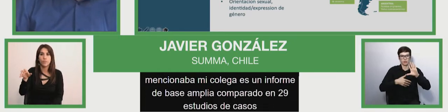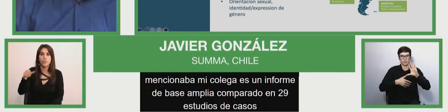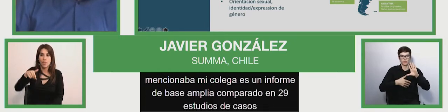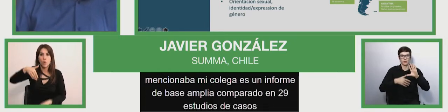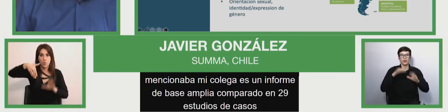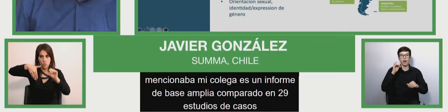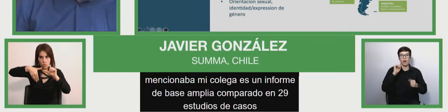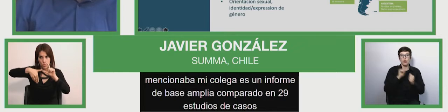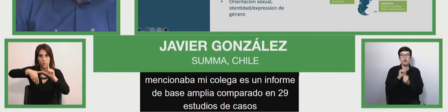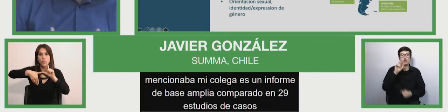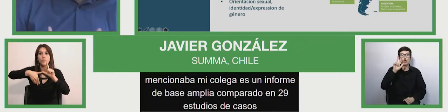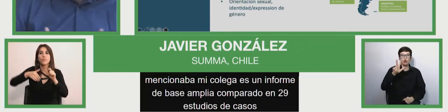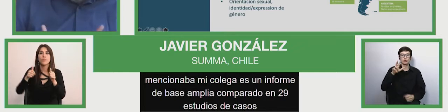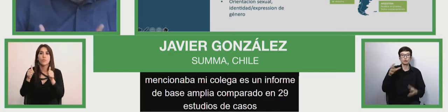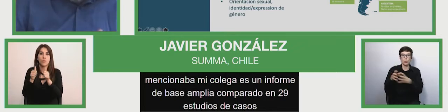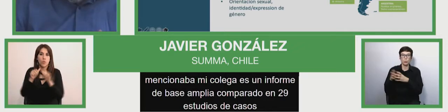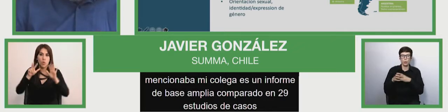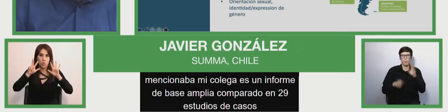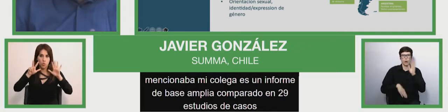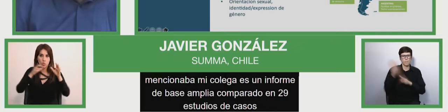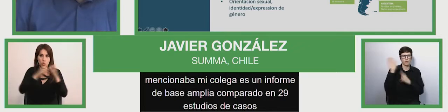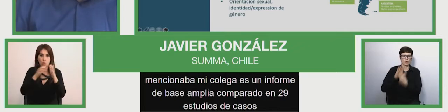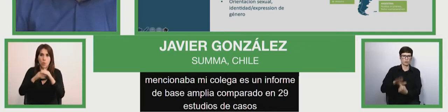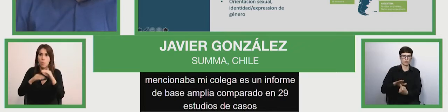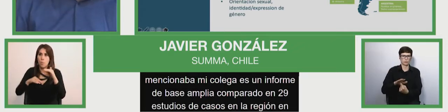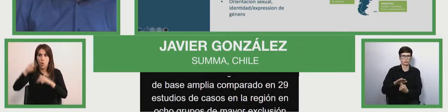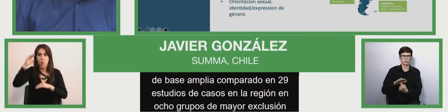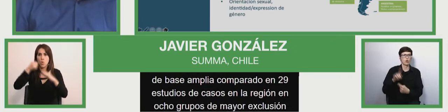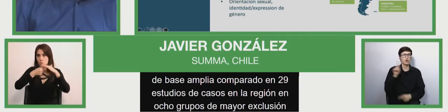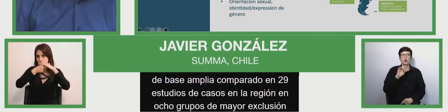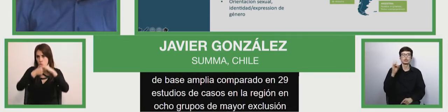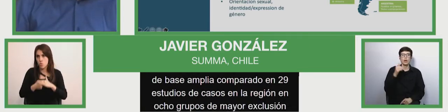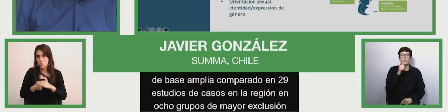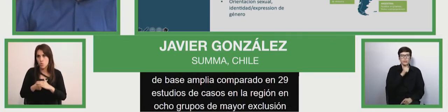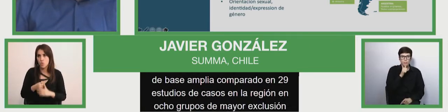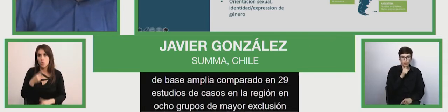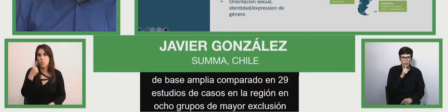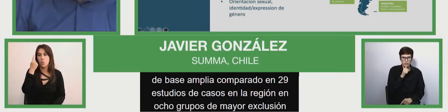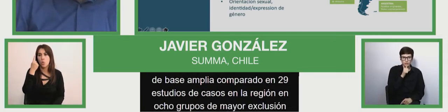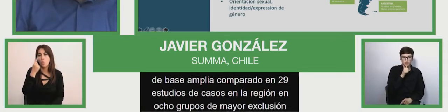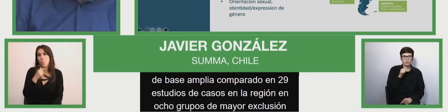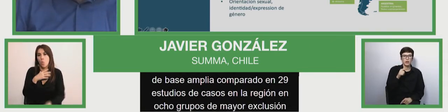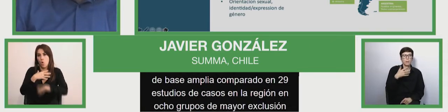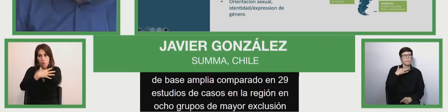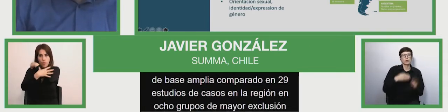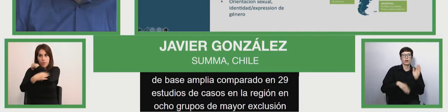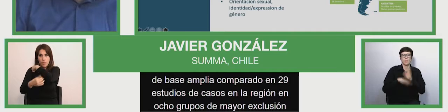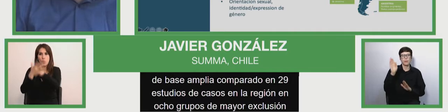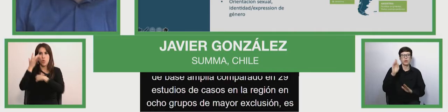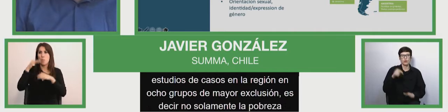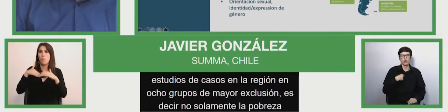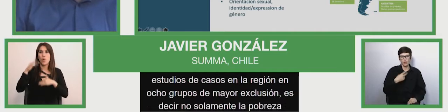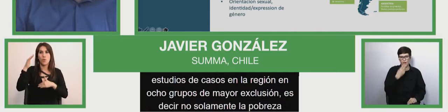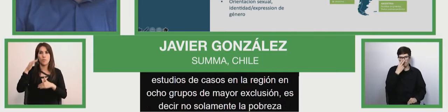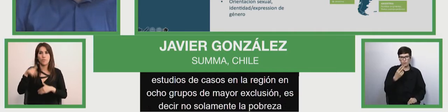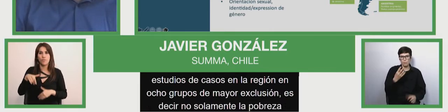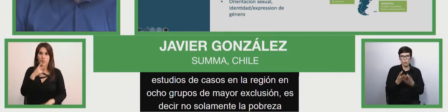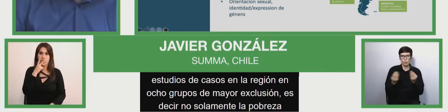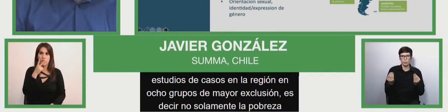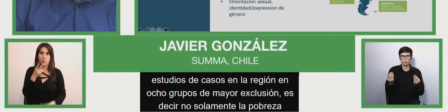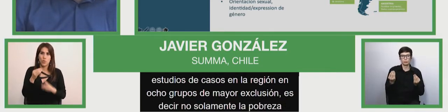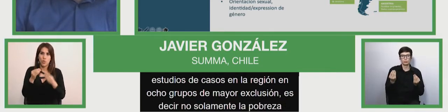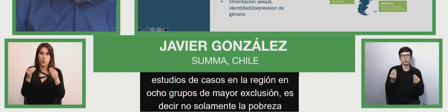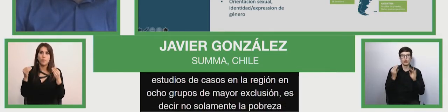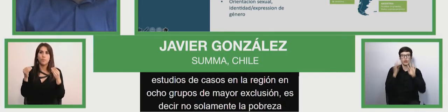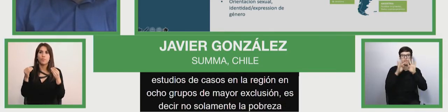exclusión, es decir, no solamente de pobreza, como es lo que generalmente vemos en, en muchos de los informes